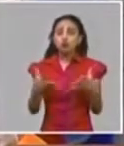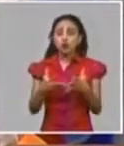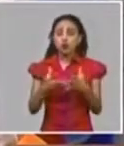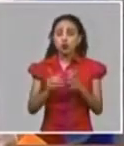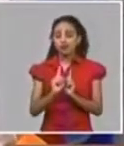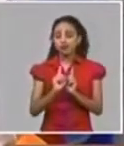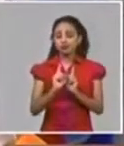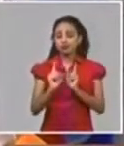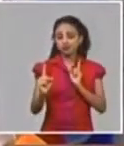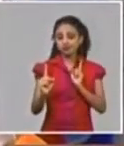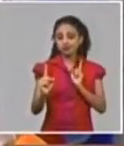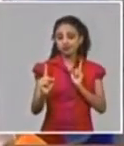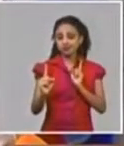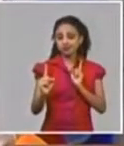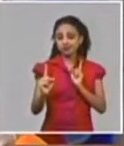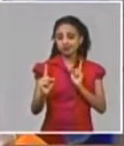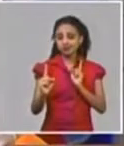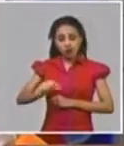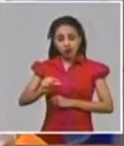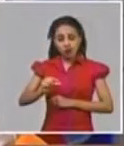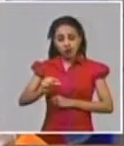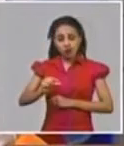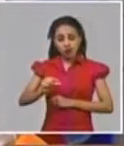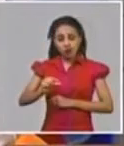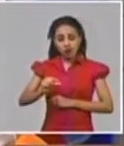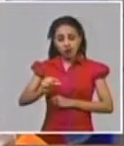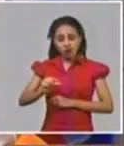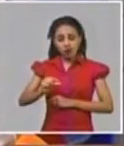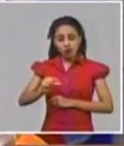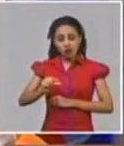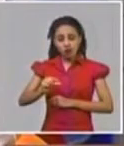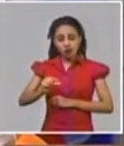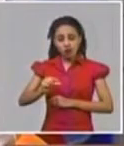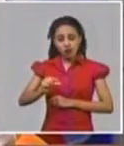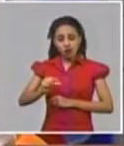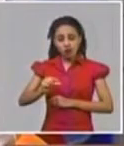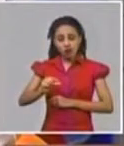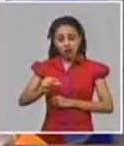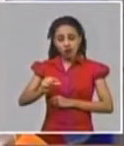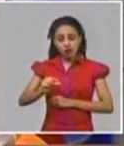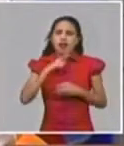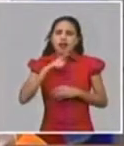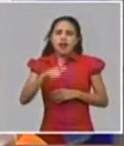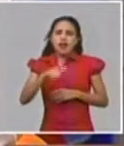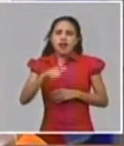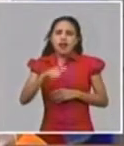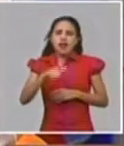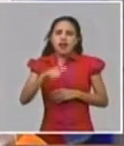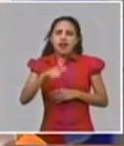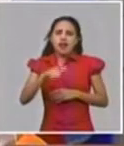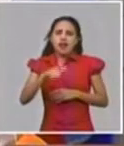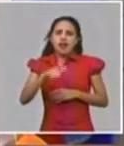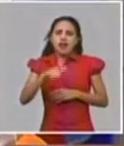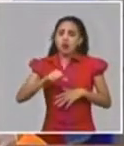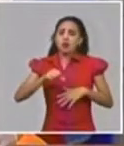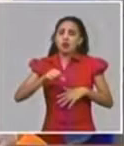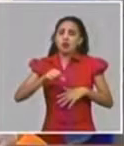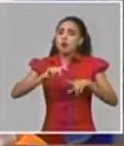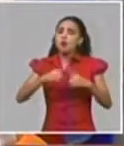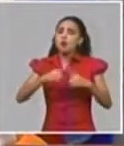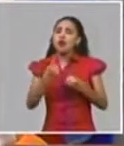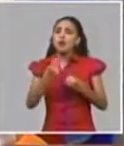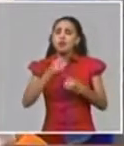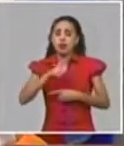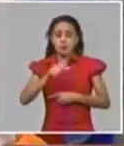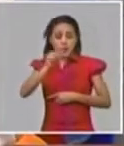hay en estos días muchos ejemplos negativos de lo que está pasando las personas realmente se han confiado